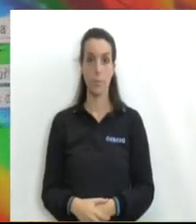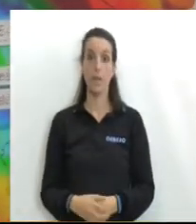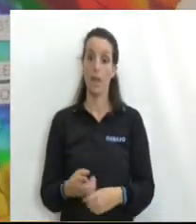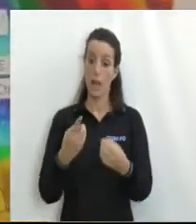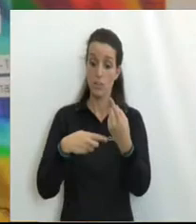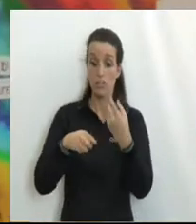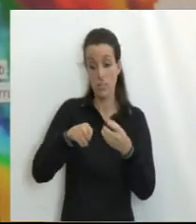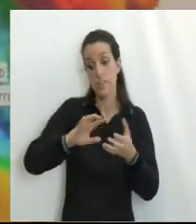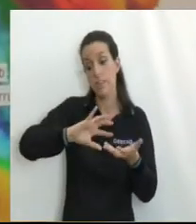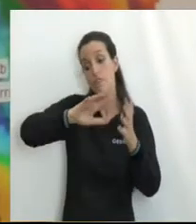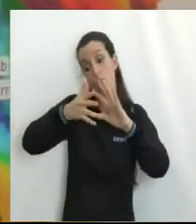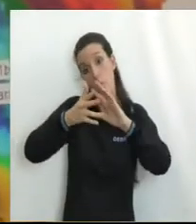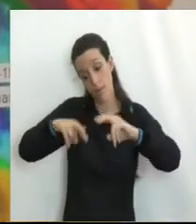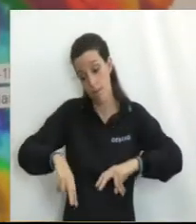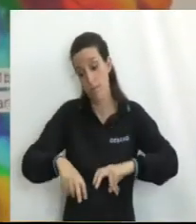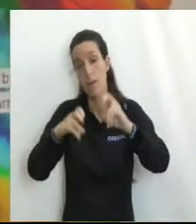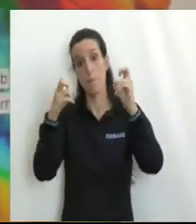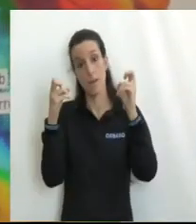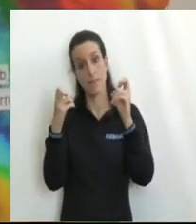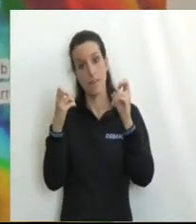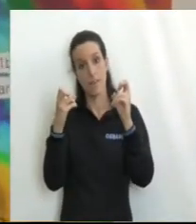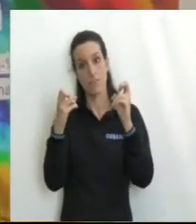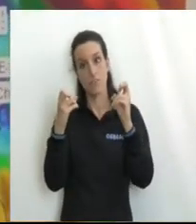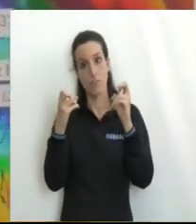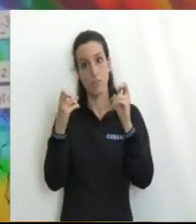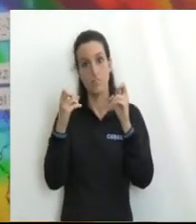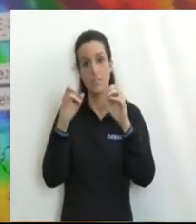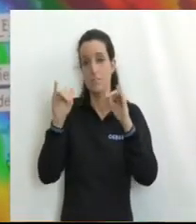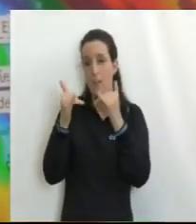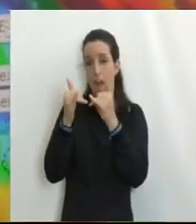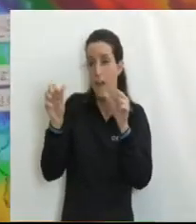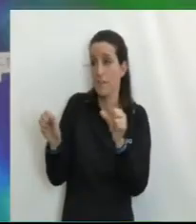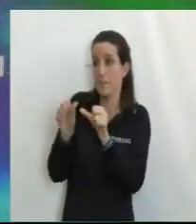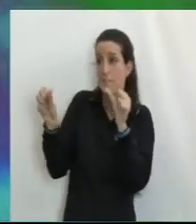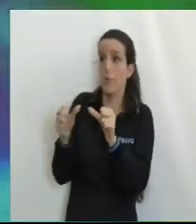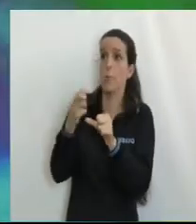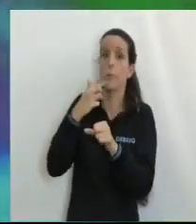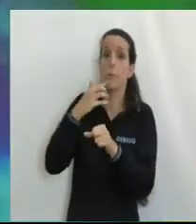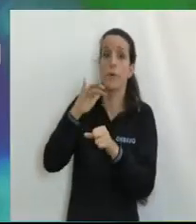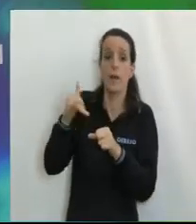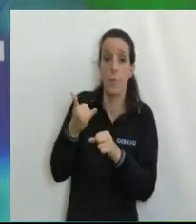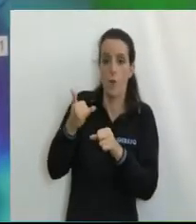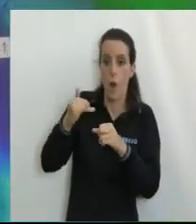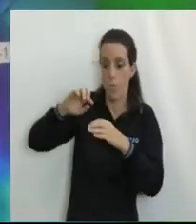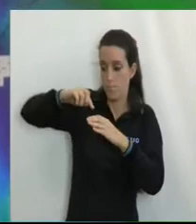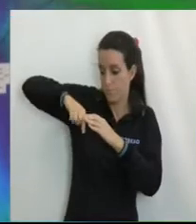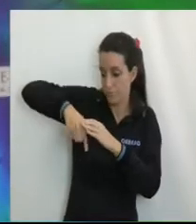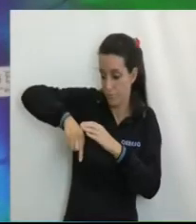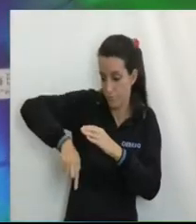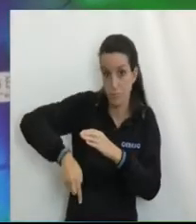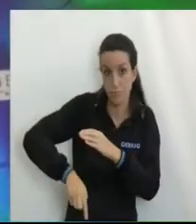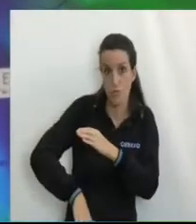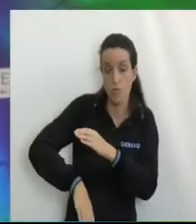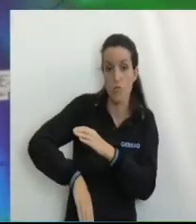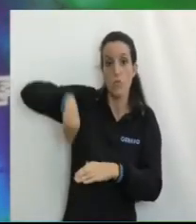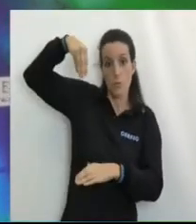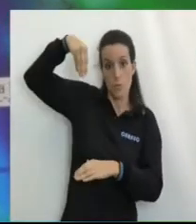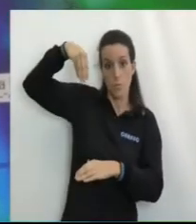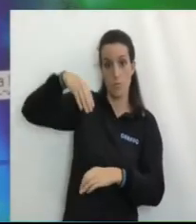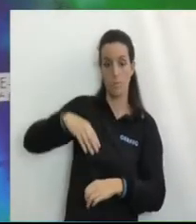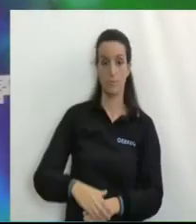cercano a la superficie Con este método exploratorio Fue utilizado para realizar